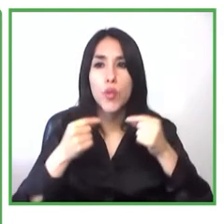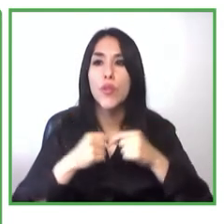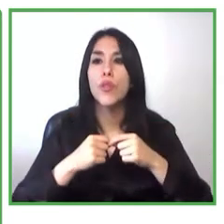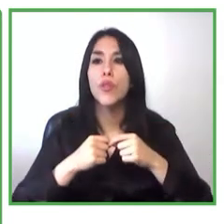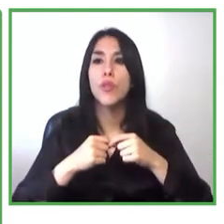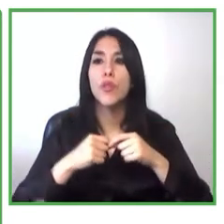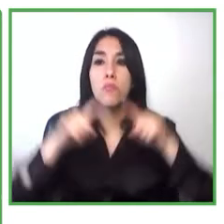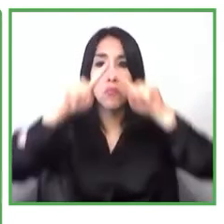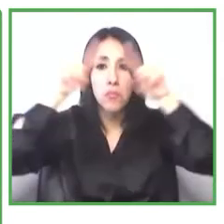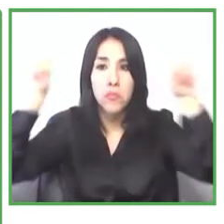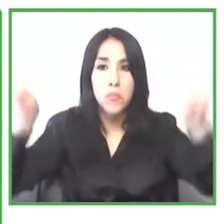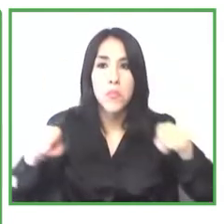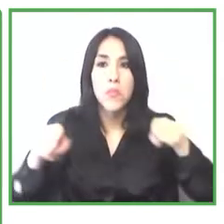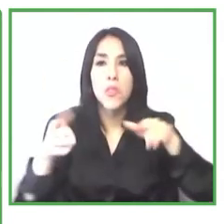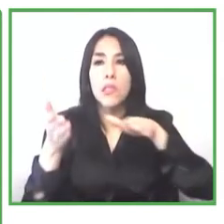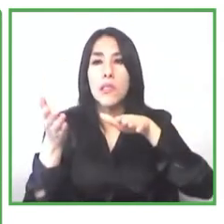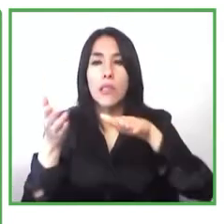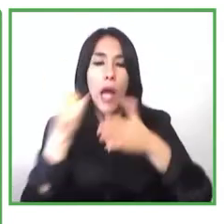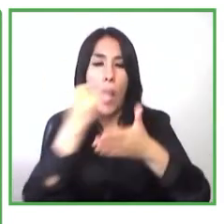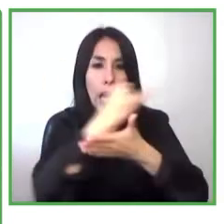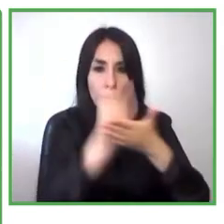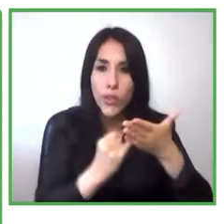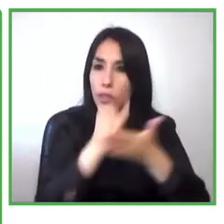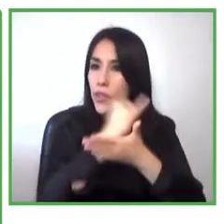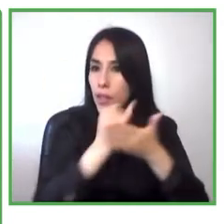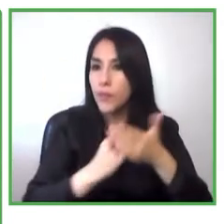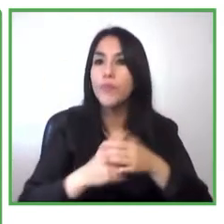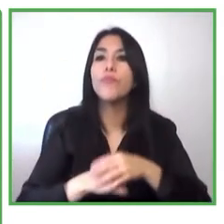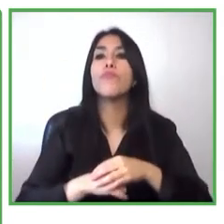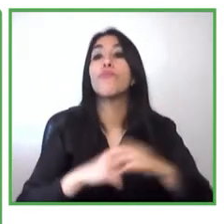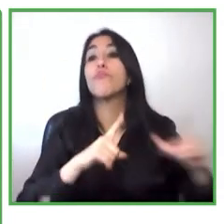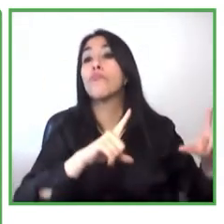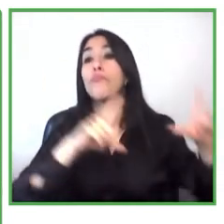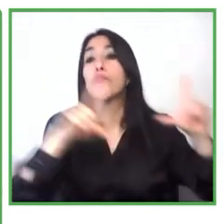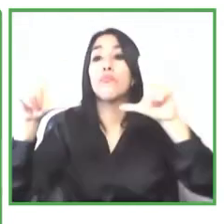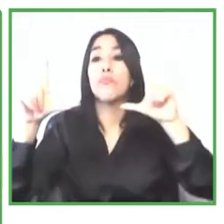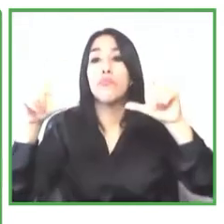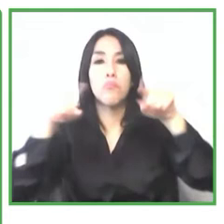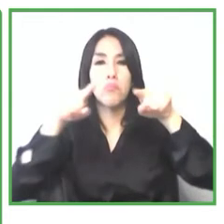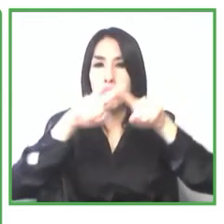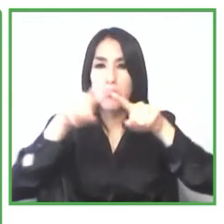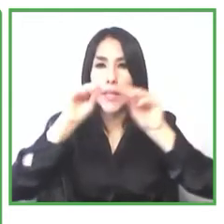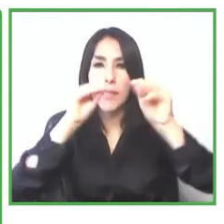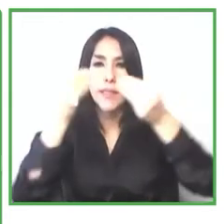para que puedan vender su producto y así hacer crecer su proyecto